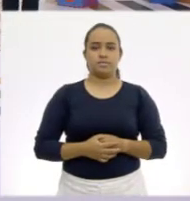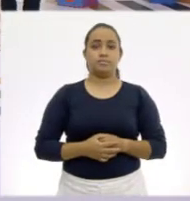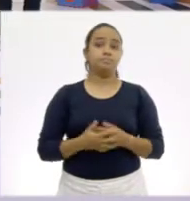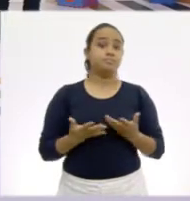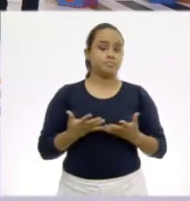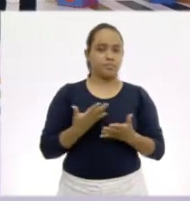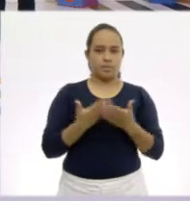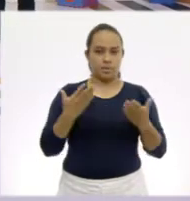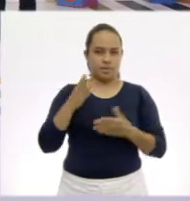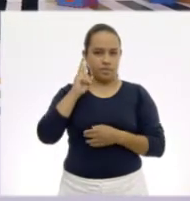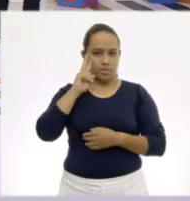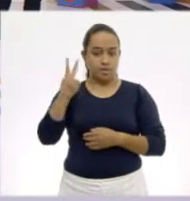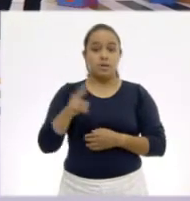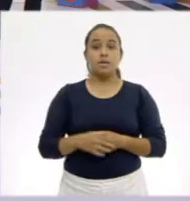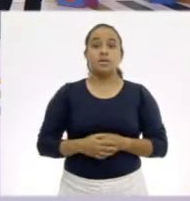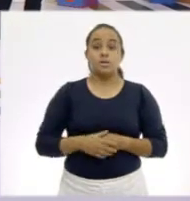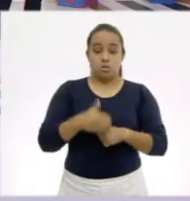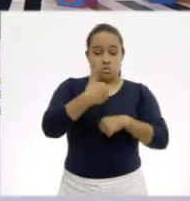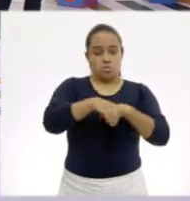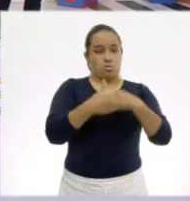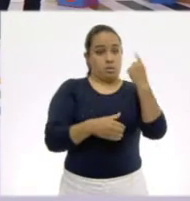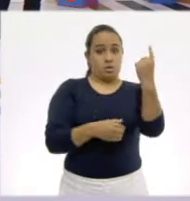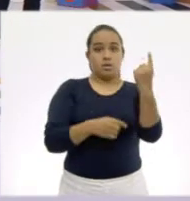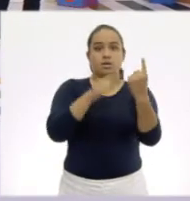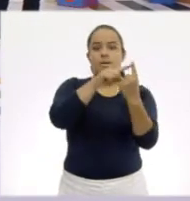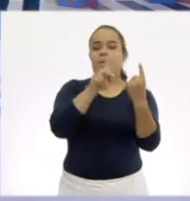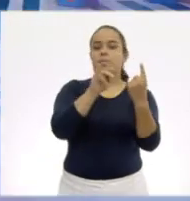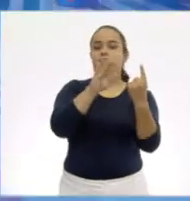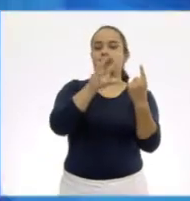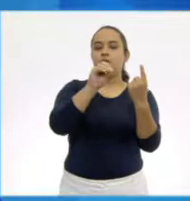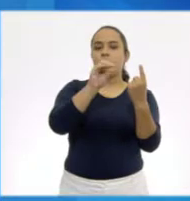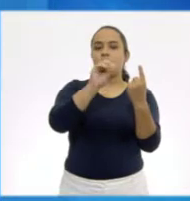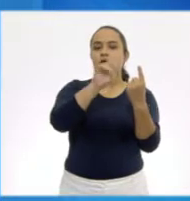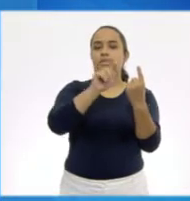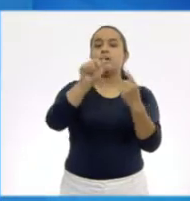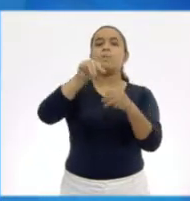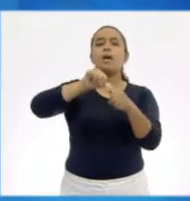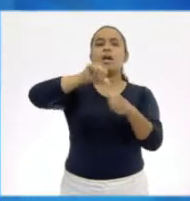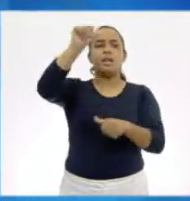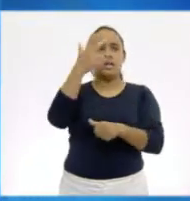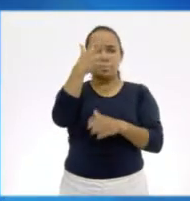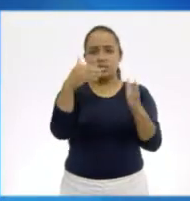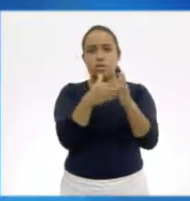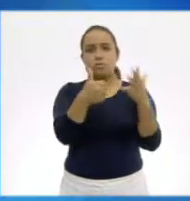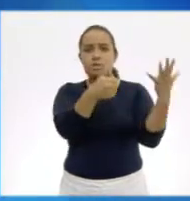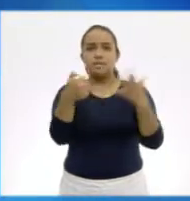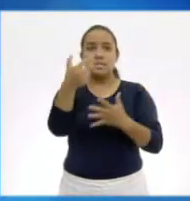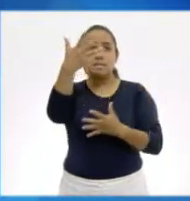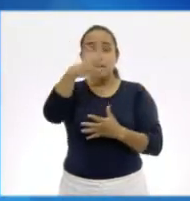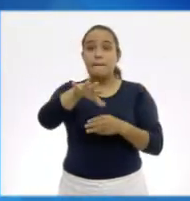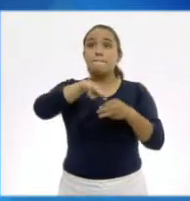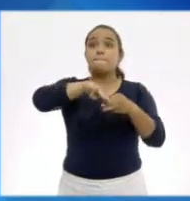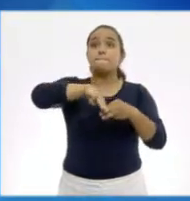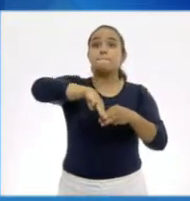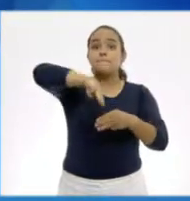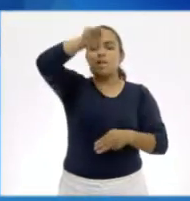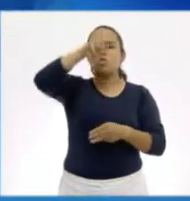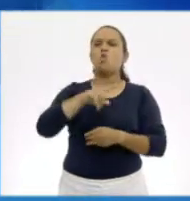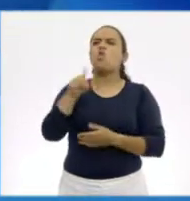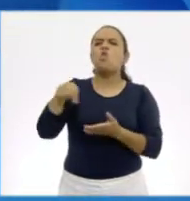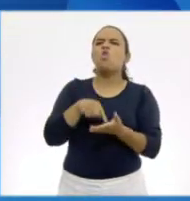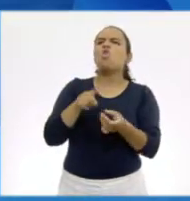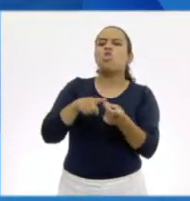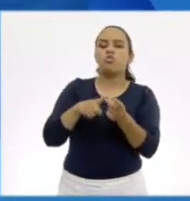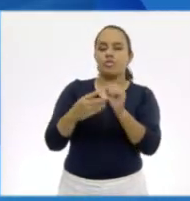Entonces veamos. Tenemos en el número uno al pico de Orizaba, con una altura de 5,610 metros. Se